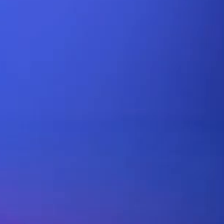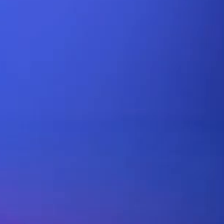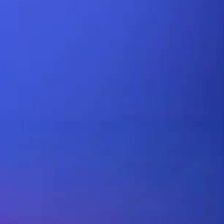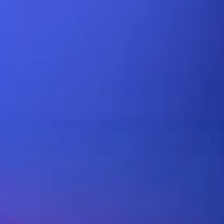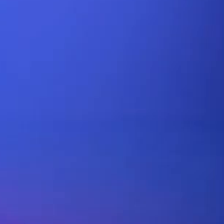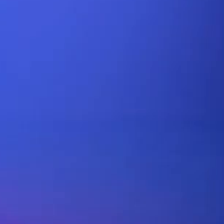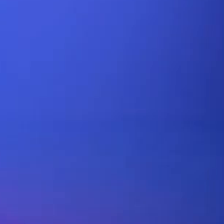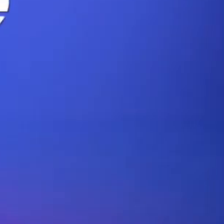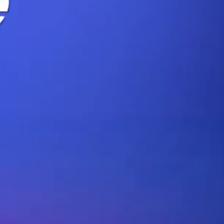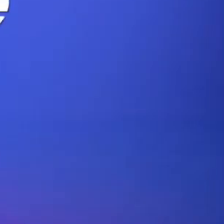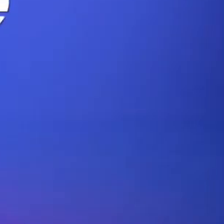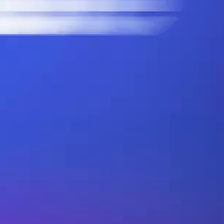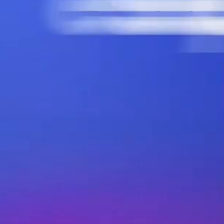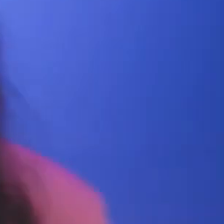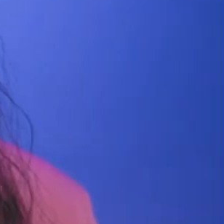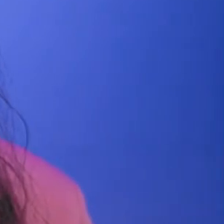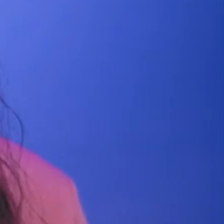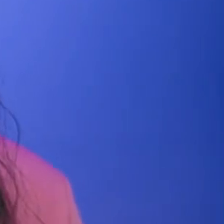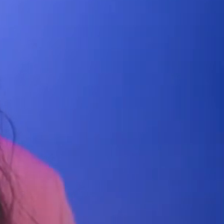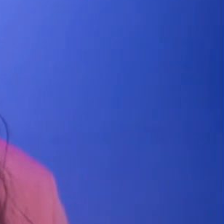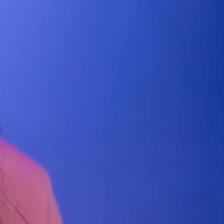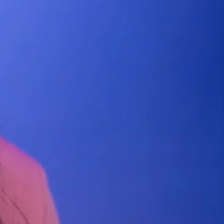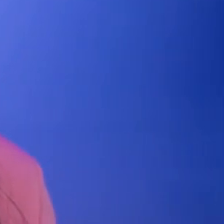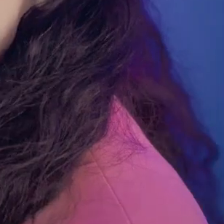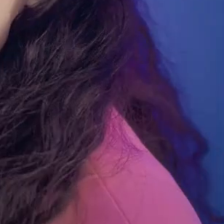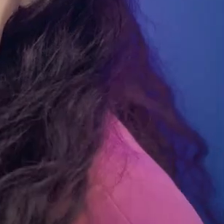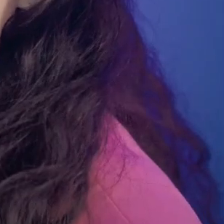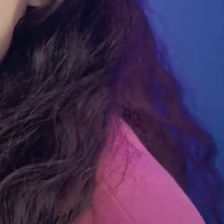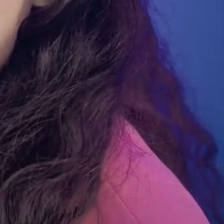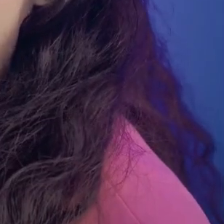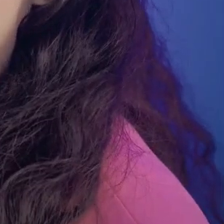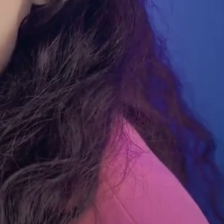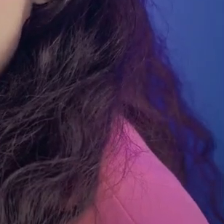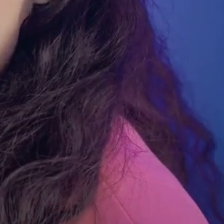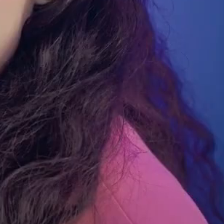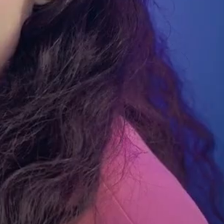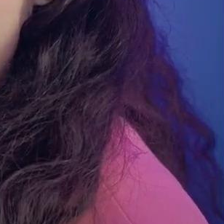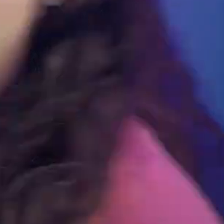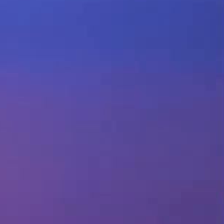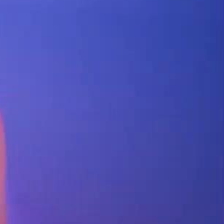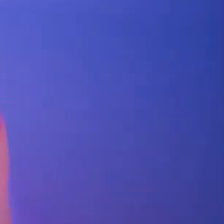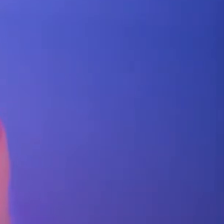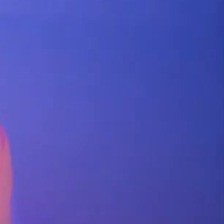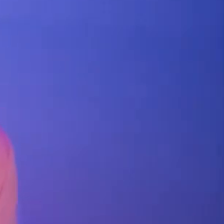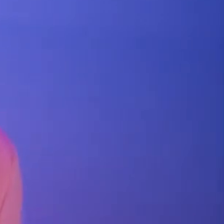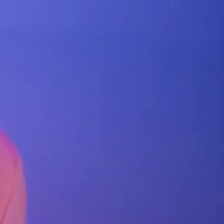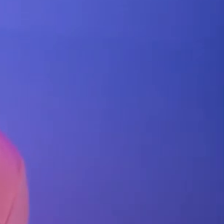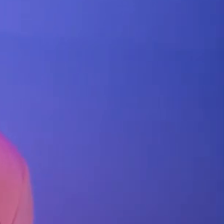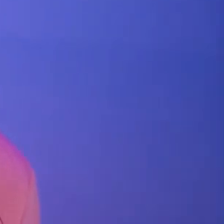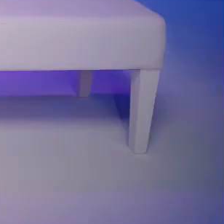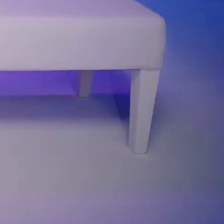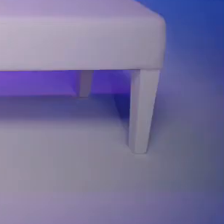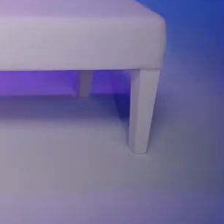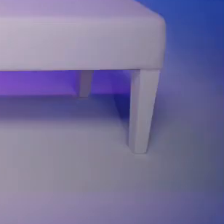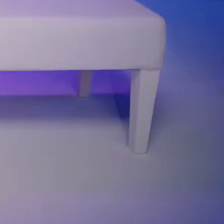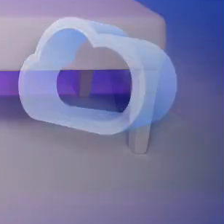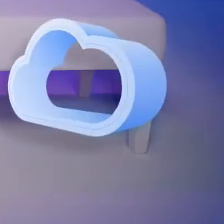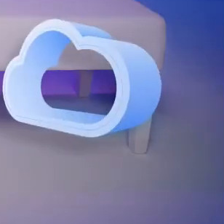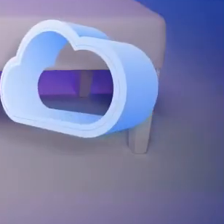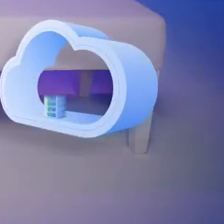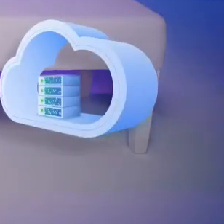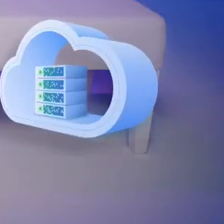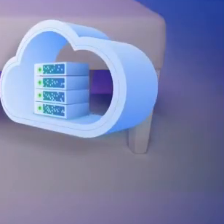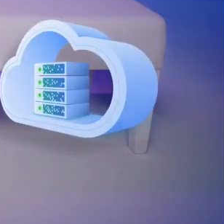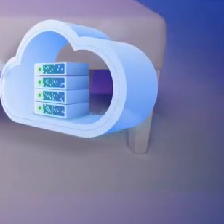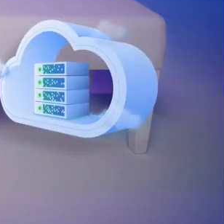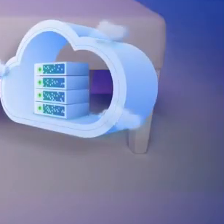Con Raxa es posible que la innovación llegue a todos los rincones de Costa Rica, porque somos protagonistas en el uso de la